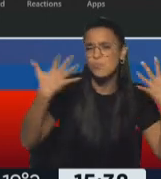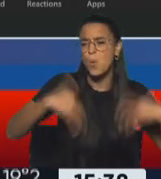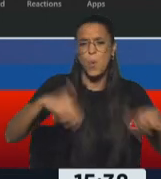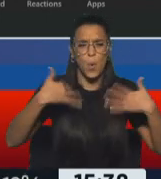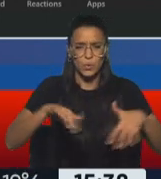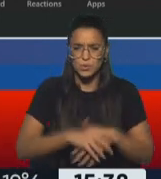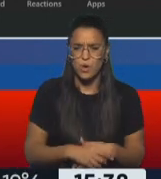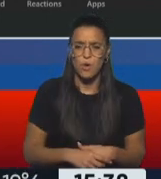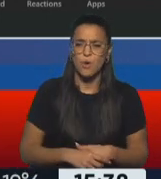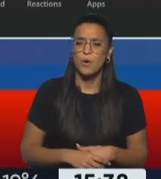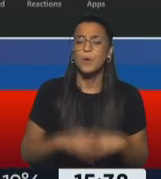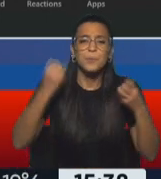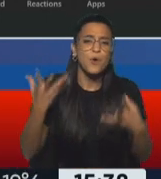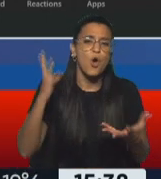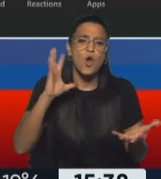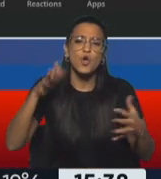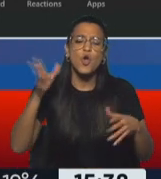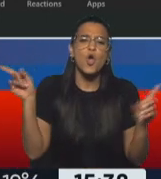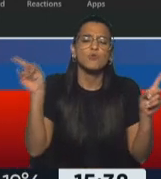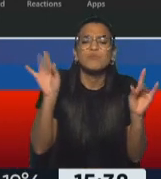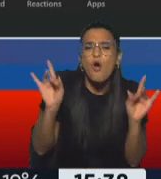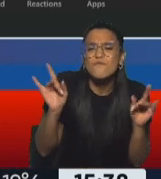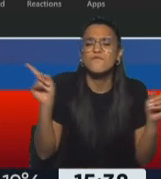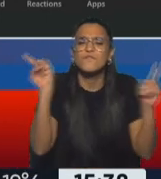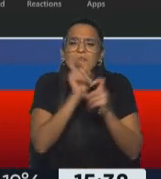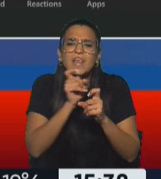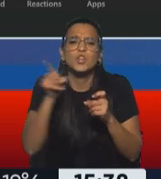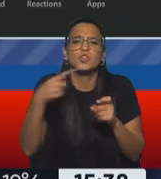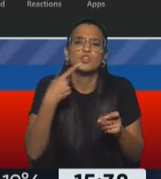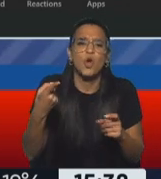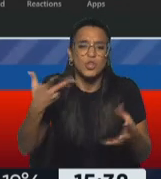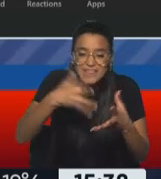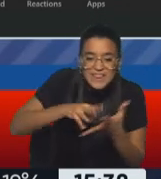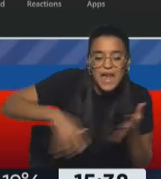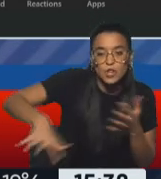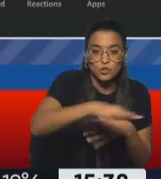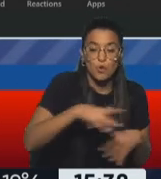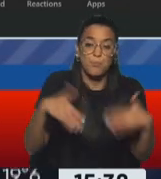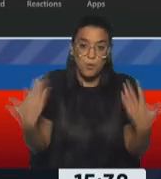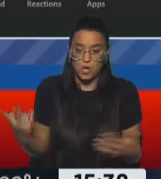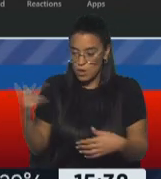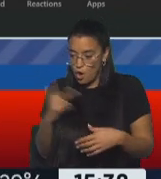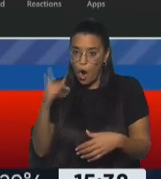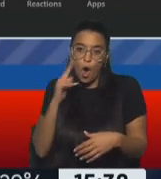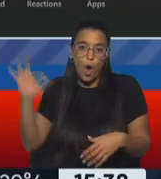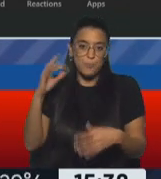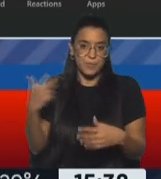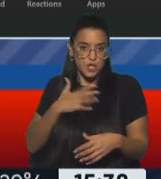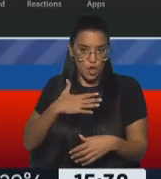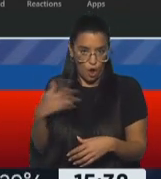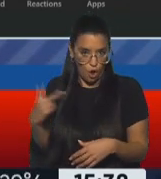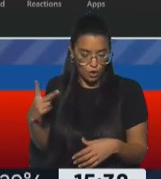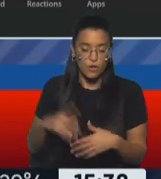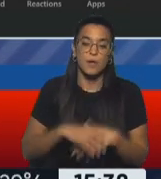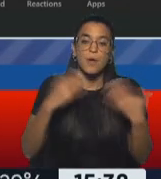digamos, conflictos territoriales. Eso para enmarcar, digamos, mi posición y la de Mirta Vázquez Por